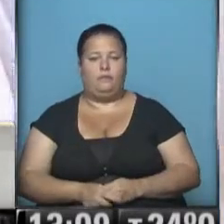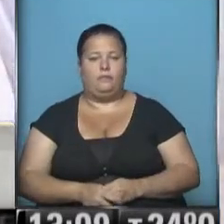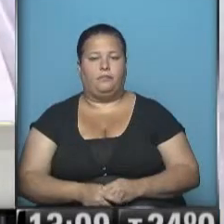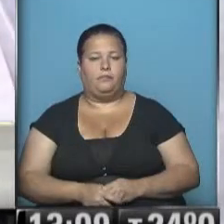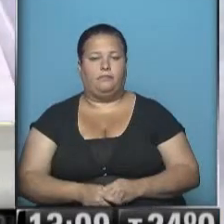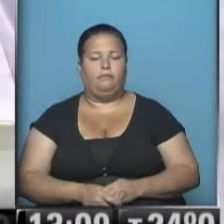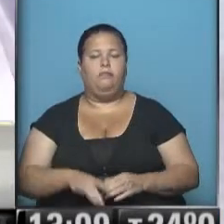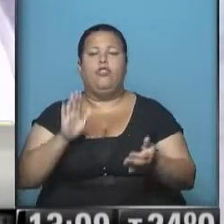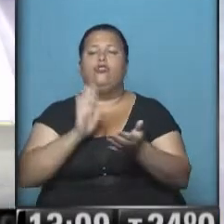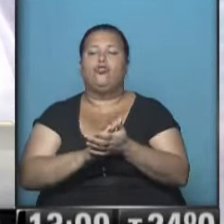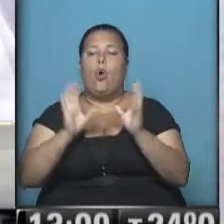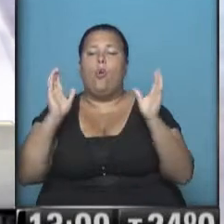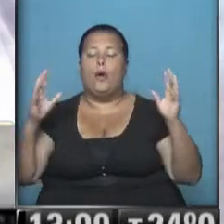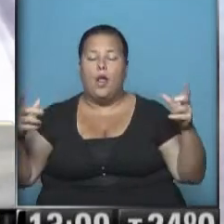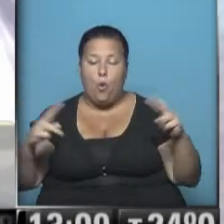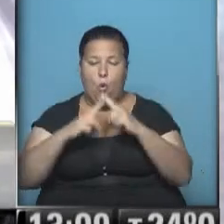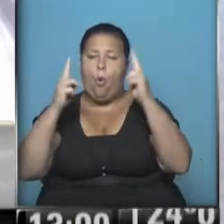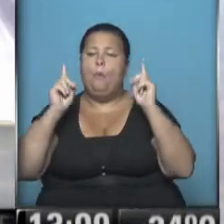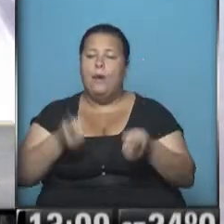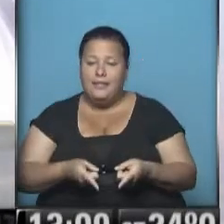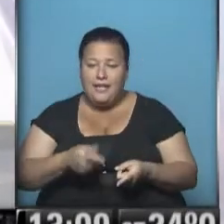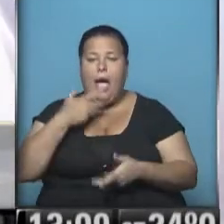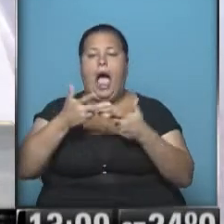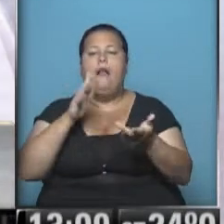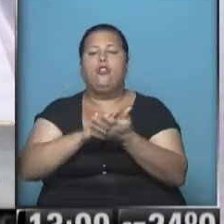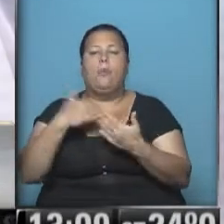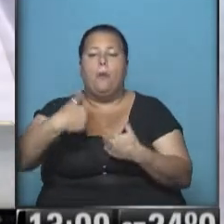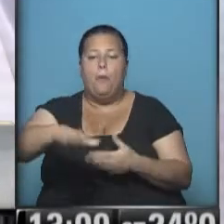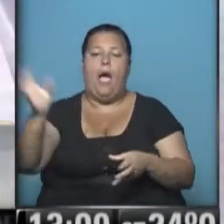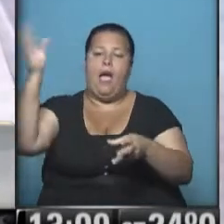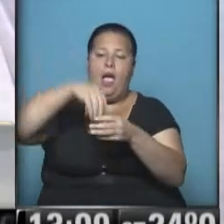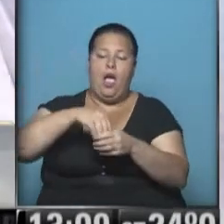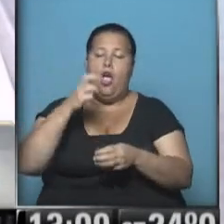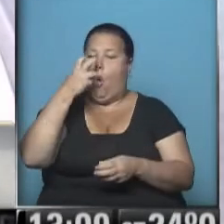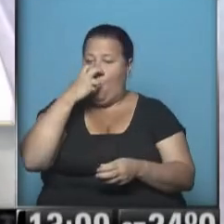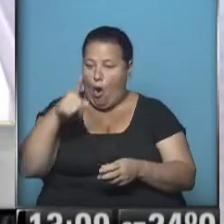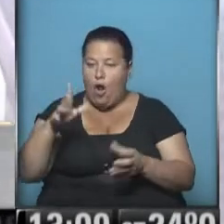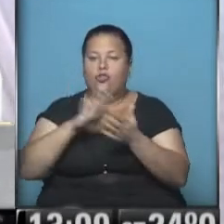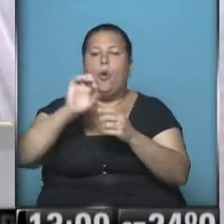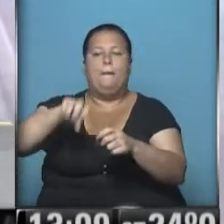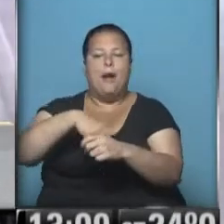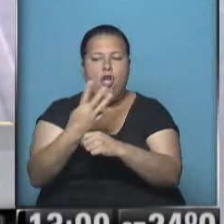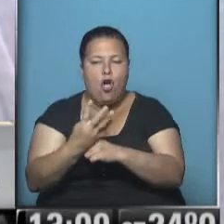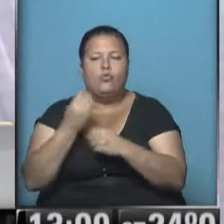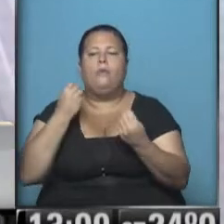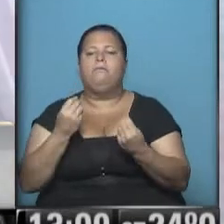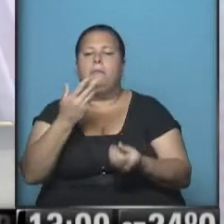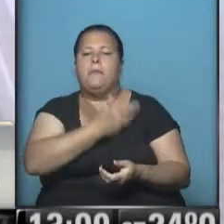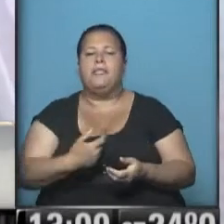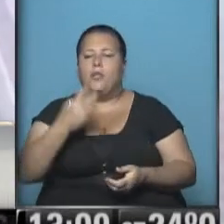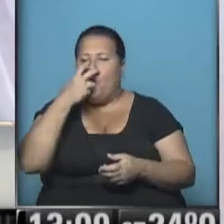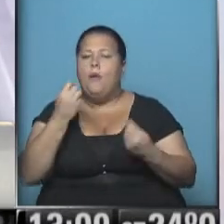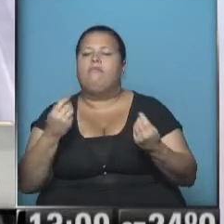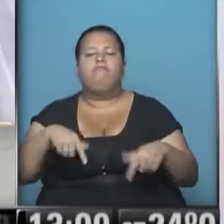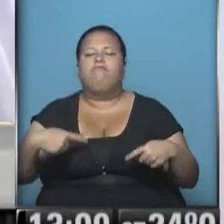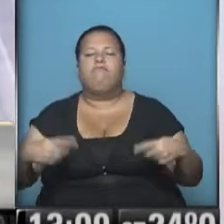A propósito de la cumbre, Daniel Timerman también habló de la posibilidad de incorporar a Bolivia al bloque regional al Mercosur. ¿Cuál es la actividad del presidente boliviano